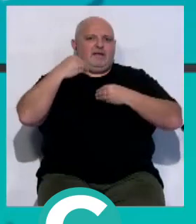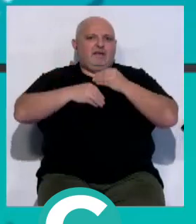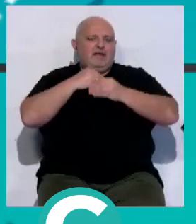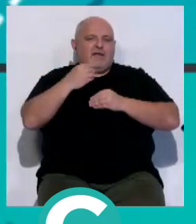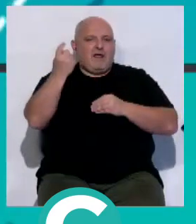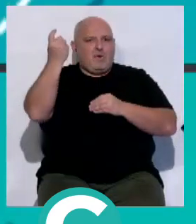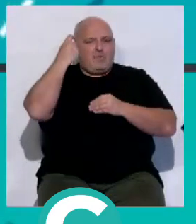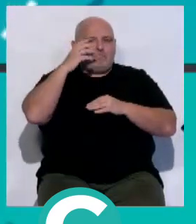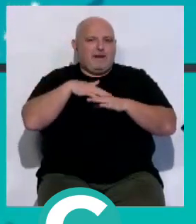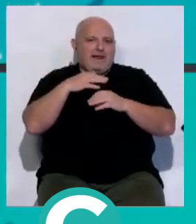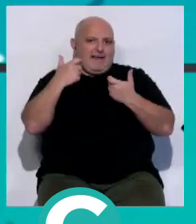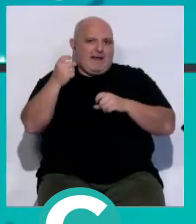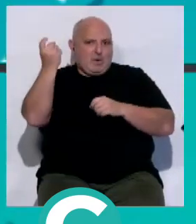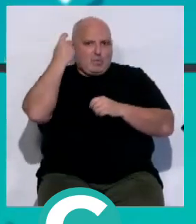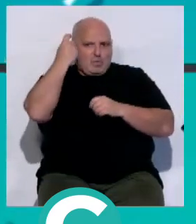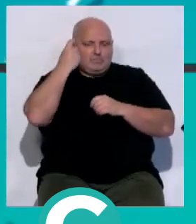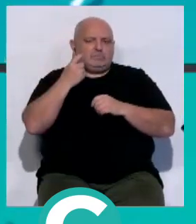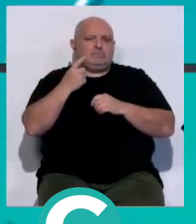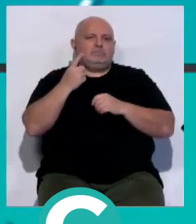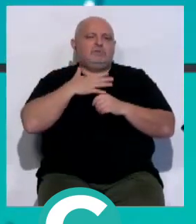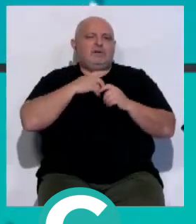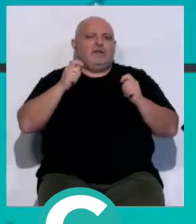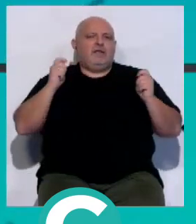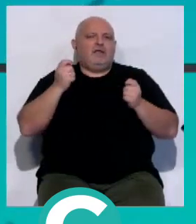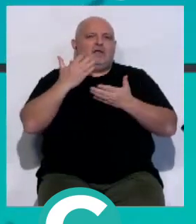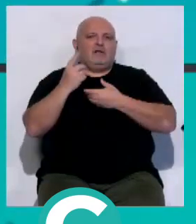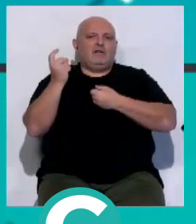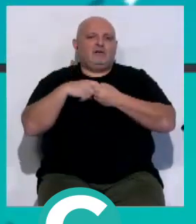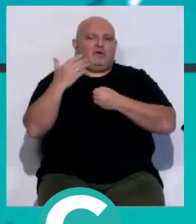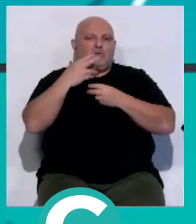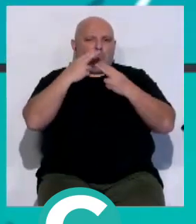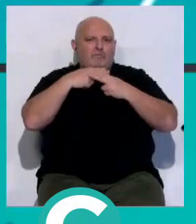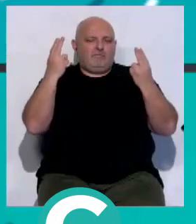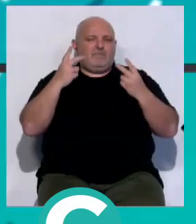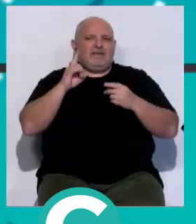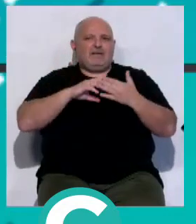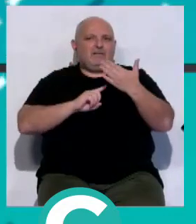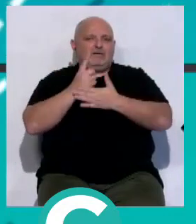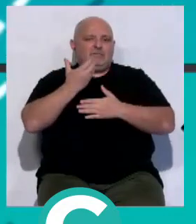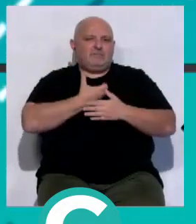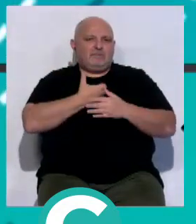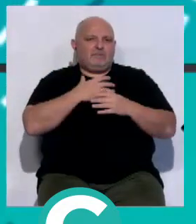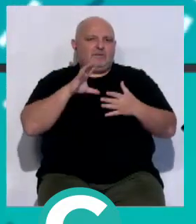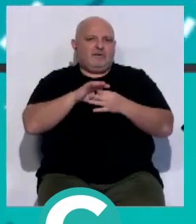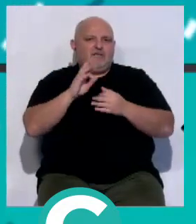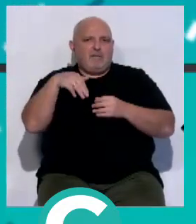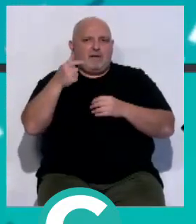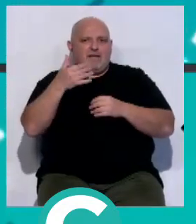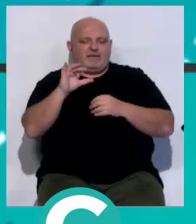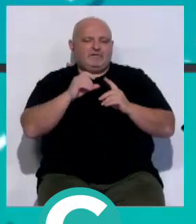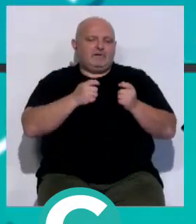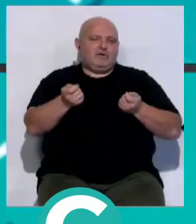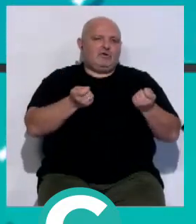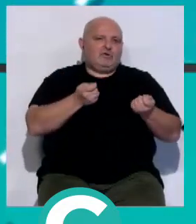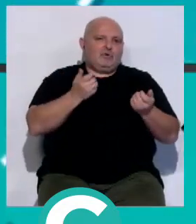por el alumnado y para el alumnado forma parte de la campaña de escolarización en la escuela pública impulsada por el Ayuntamiento, Flan Pagades y la